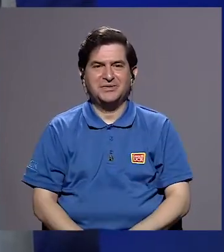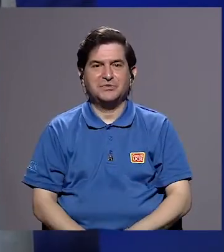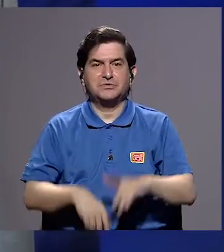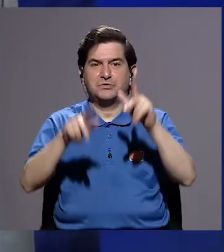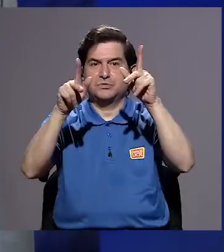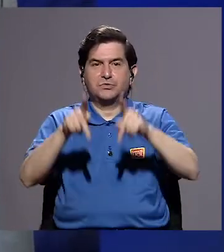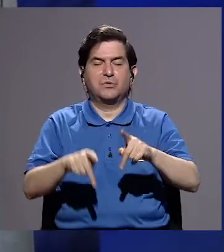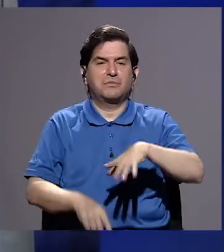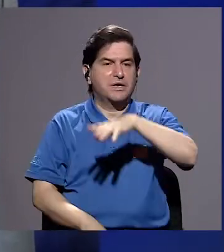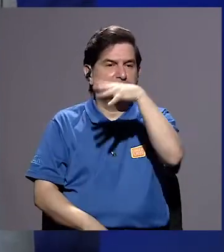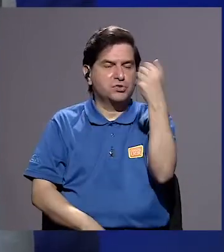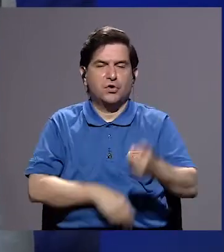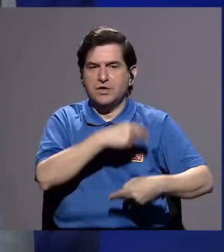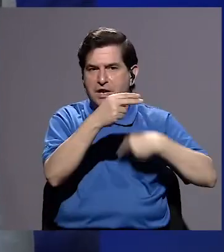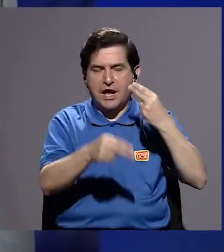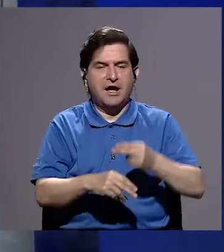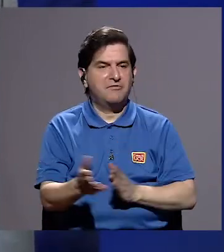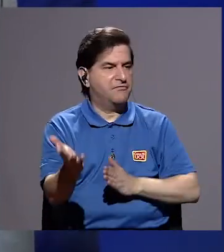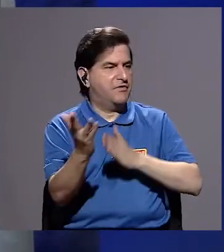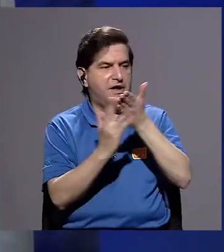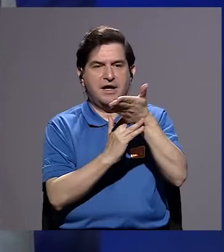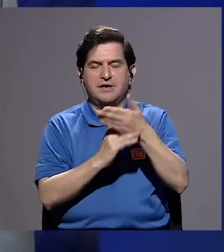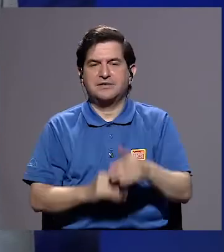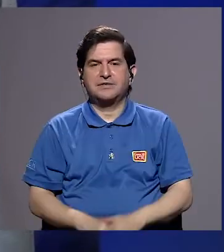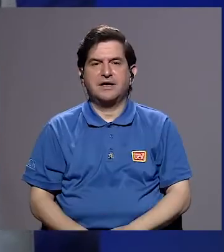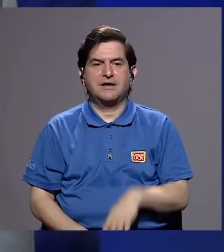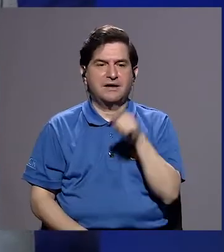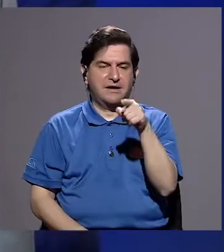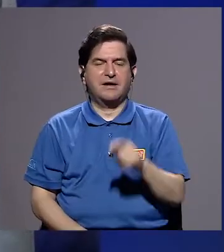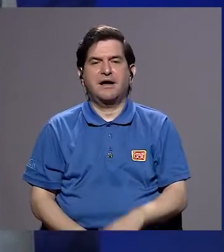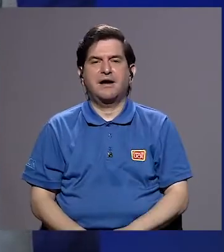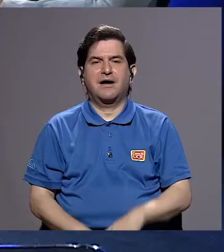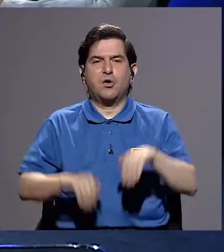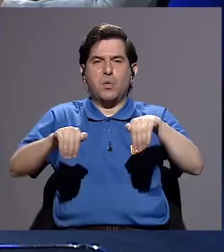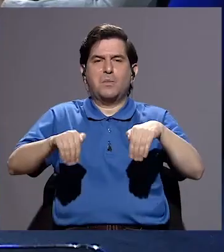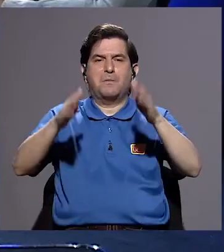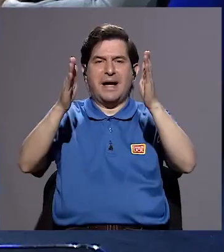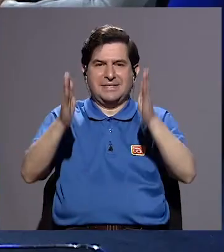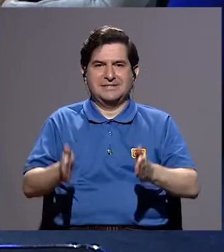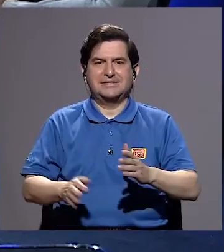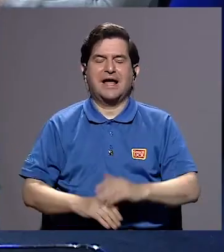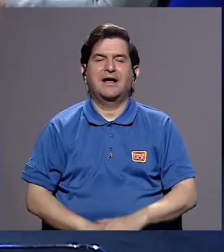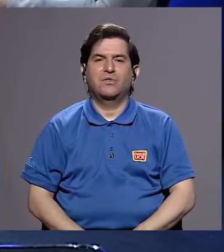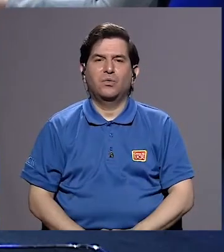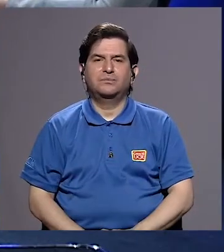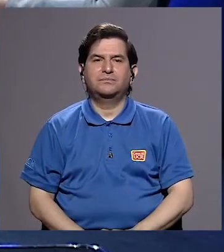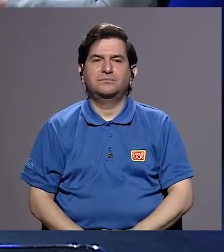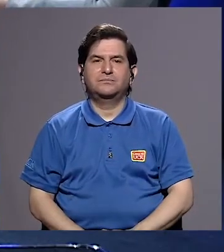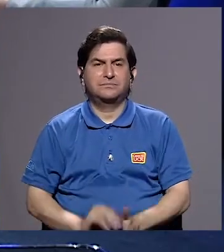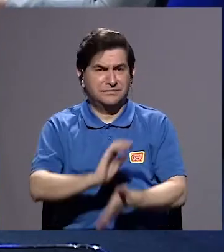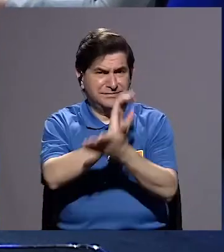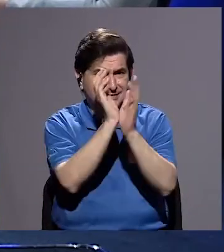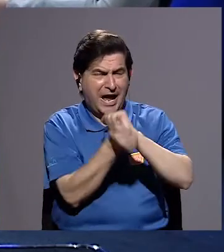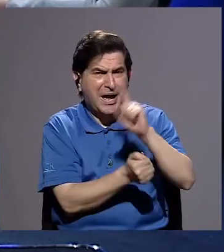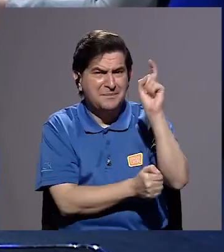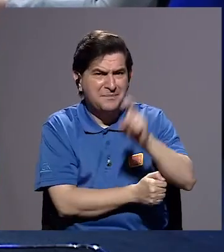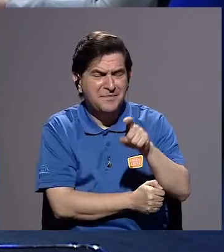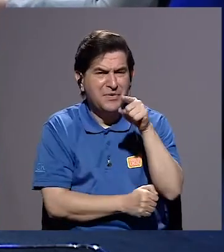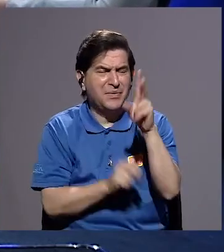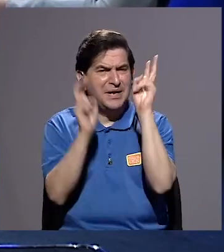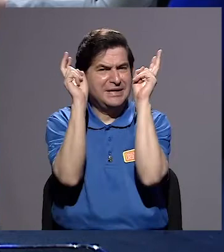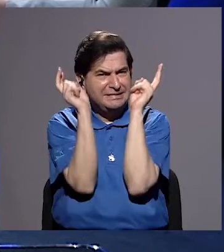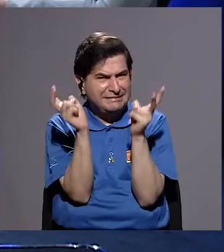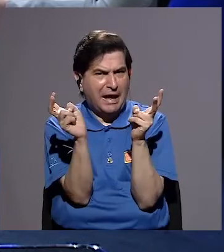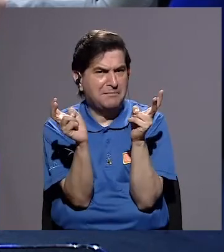Ninguna persona afrodescendiente ha llegado a la magistratura. ¿Hay que hacer cambios en